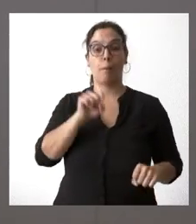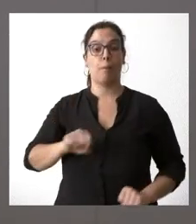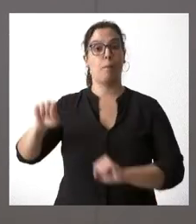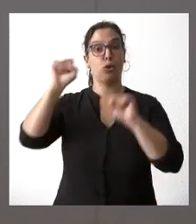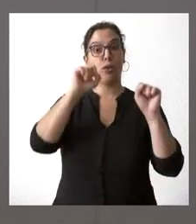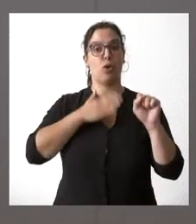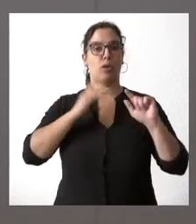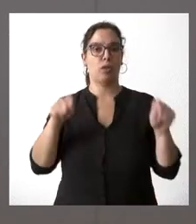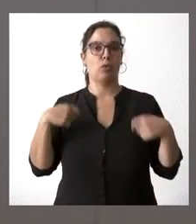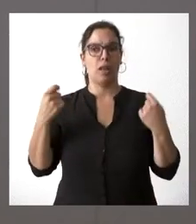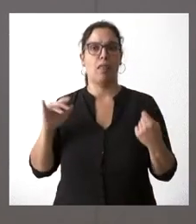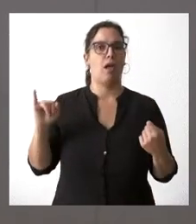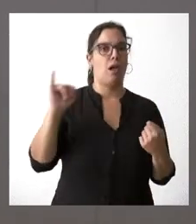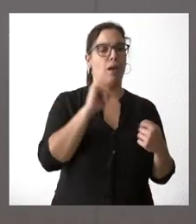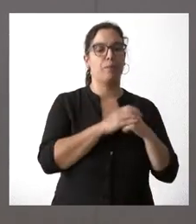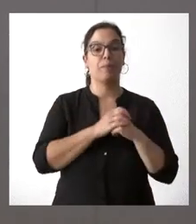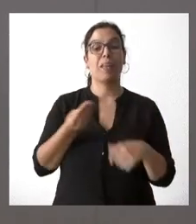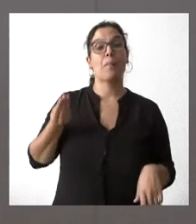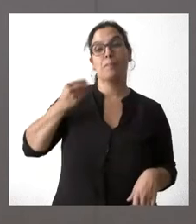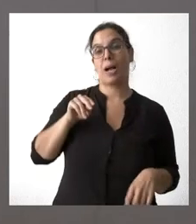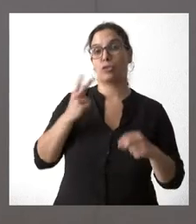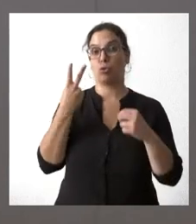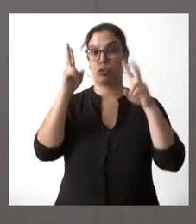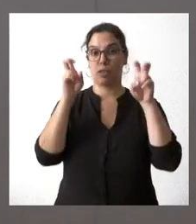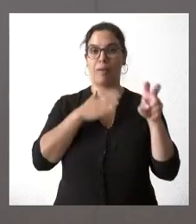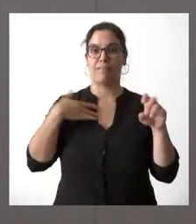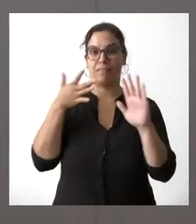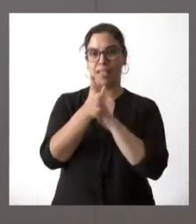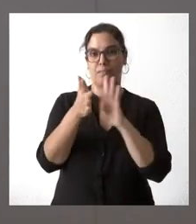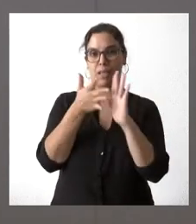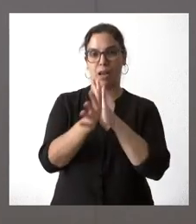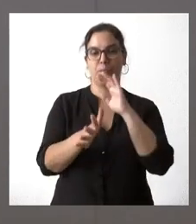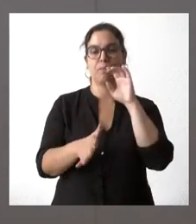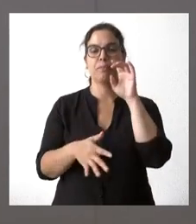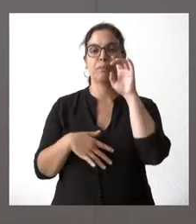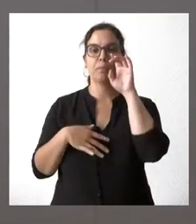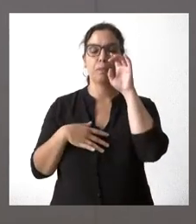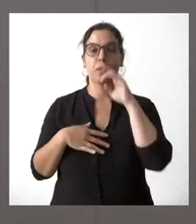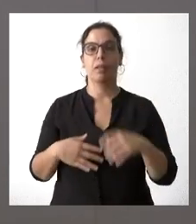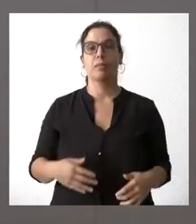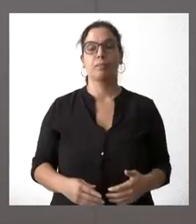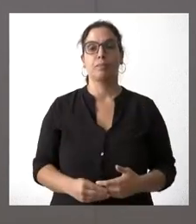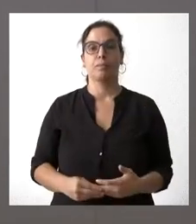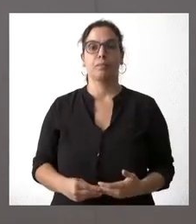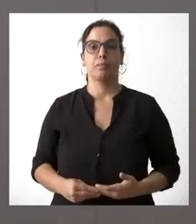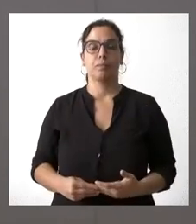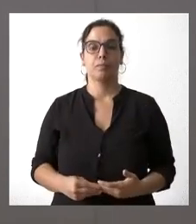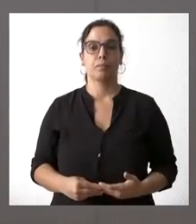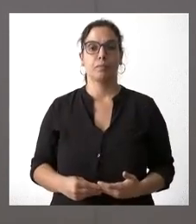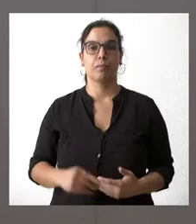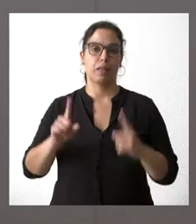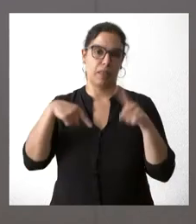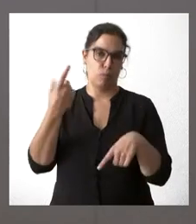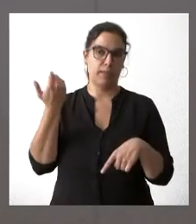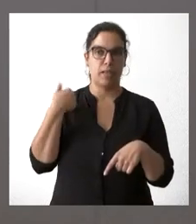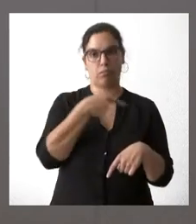naturaleza. Dos cuestiones adicionales que quería comentarles previo a las preguntas